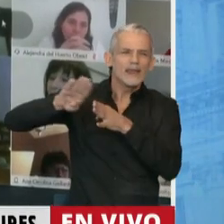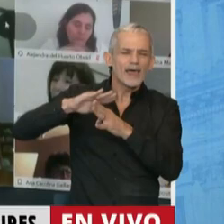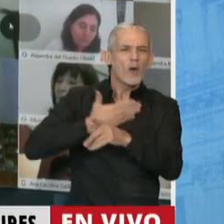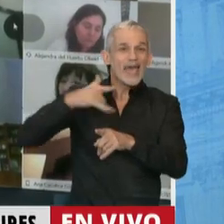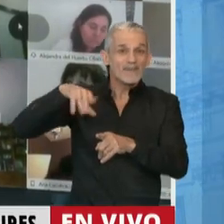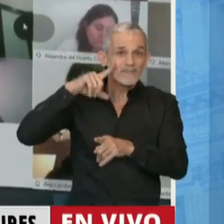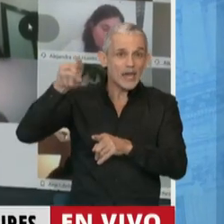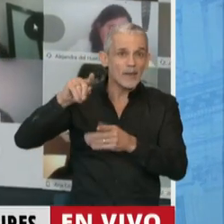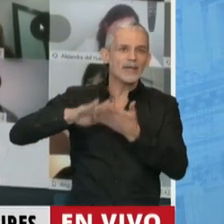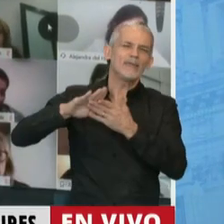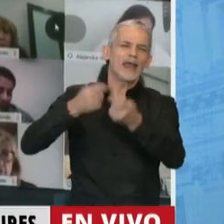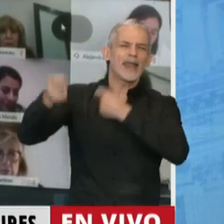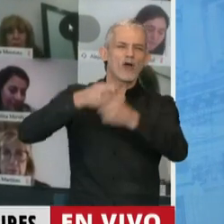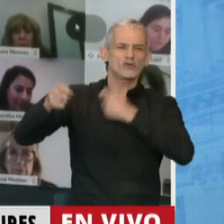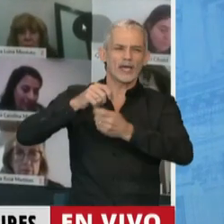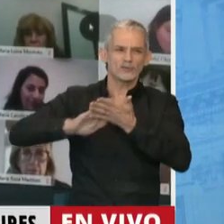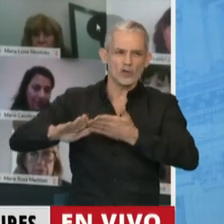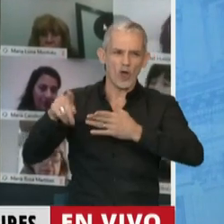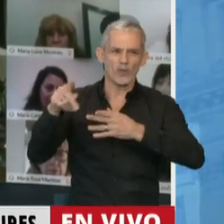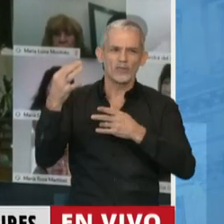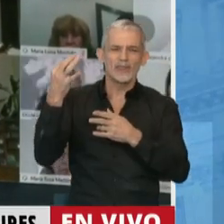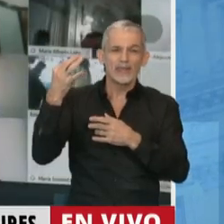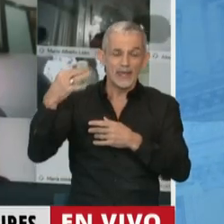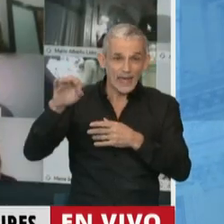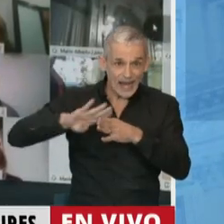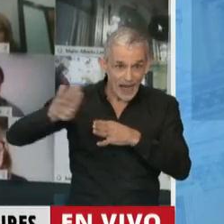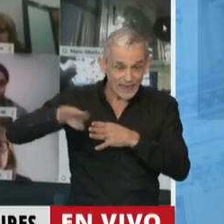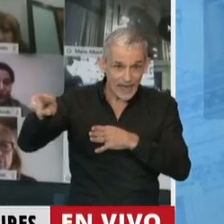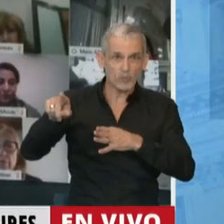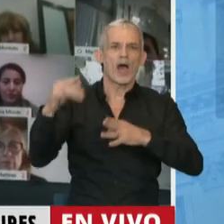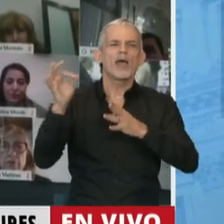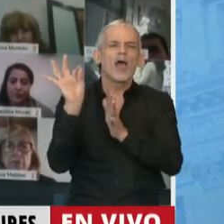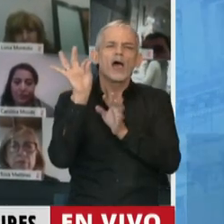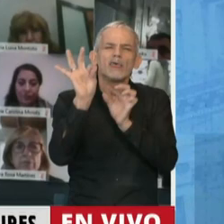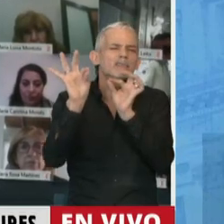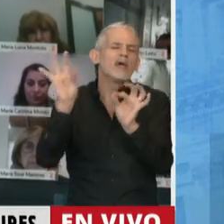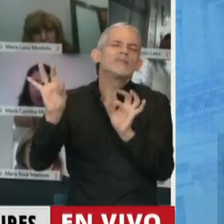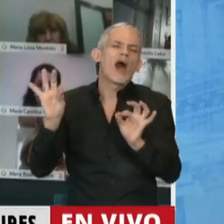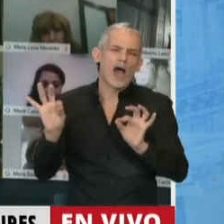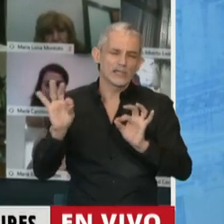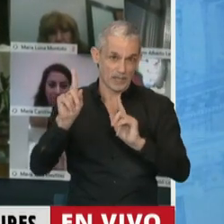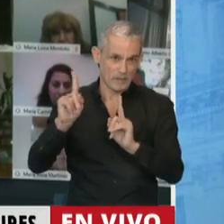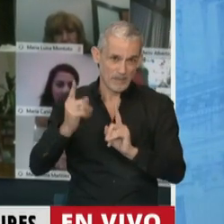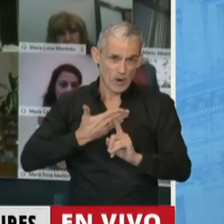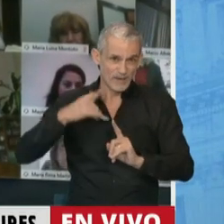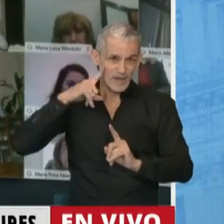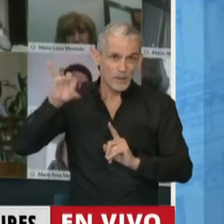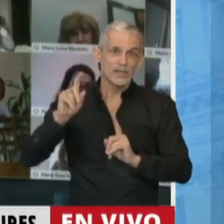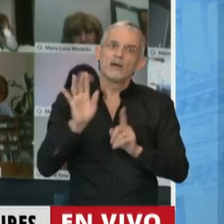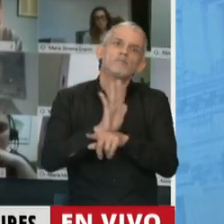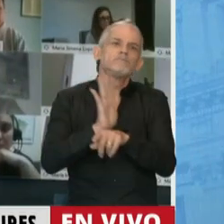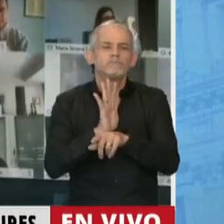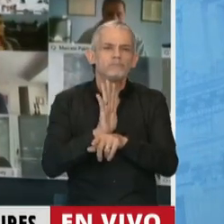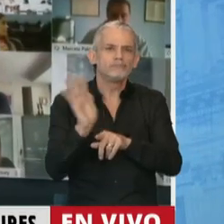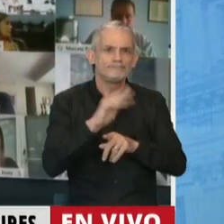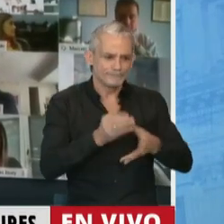de lo que se saben, solo algunos detalles, está implicando la entrega en cada uno